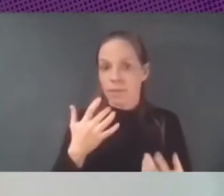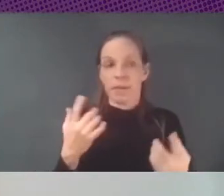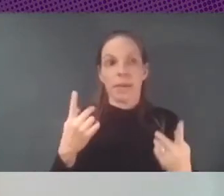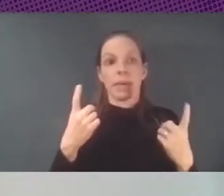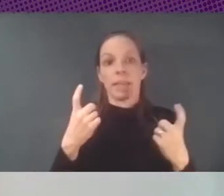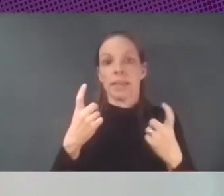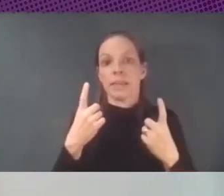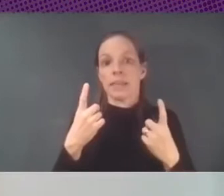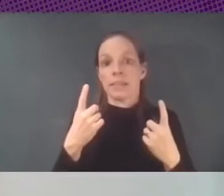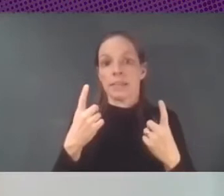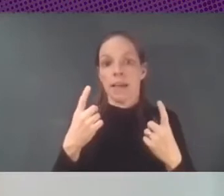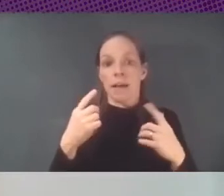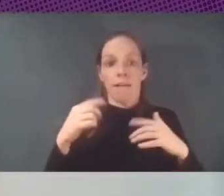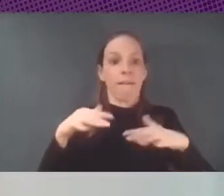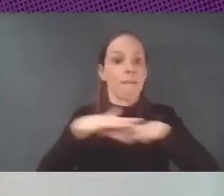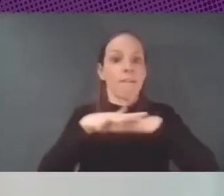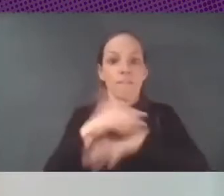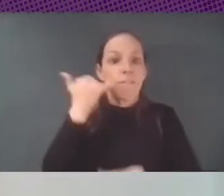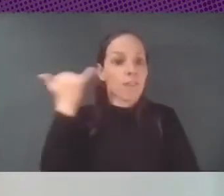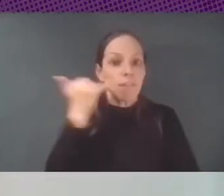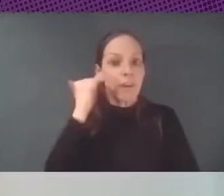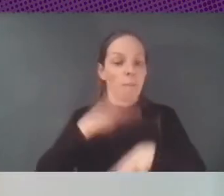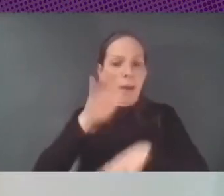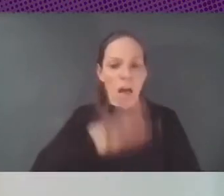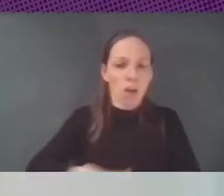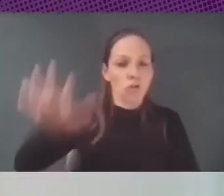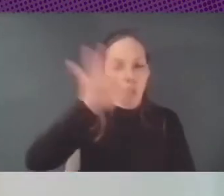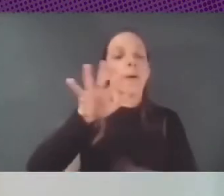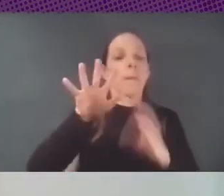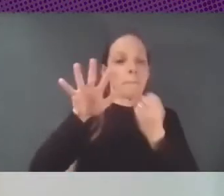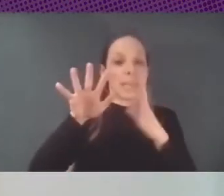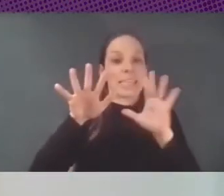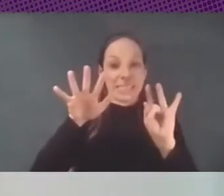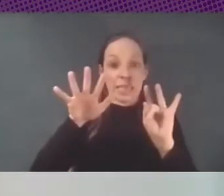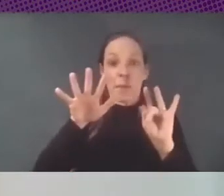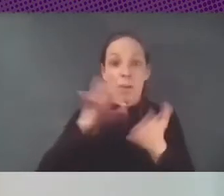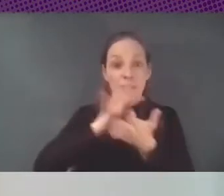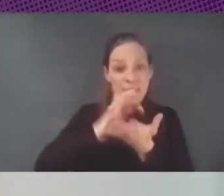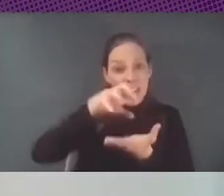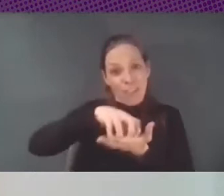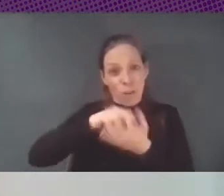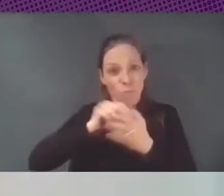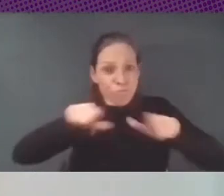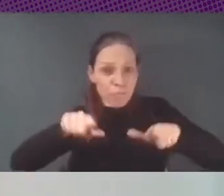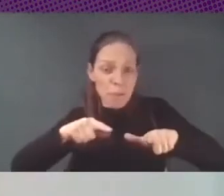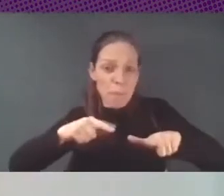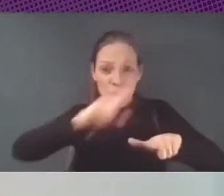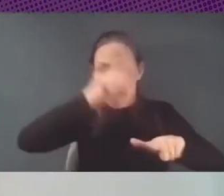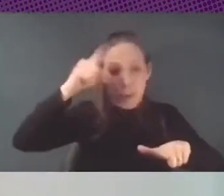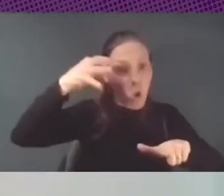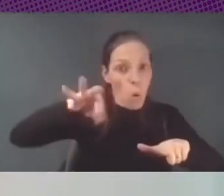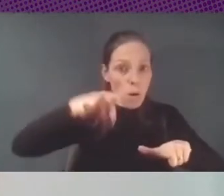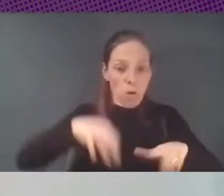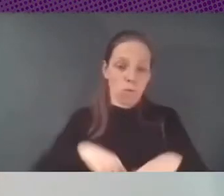partícula del territorio pues sí pero no tienen que estar todos los servidores en una sala en Madrid pueden gestionarlo cada administración local